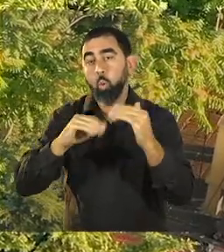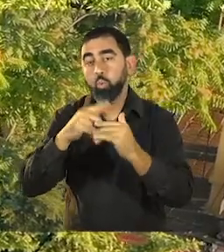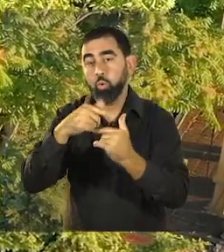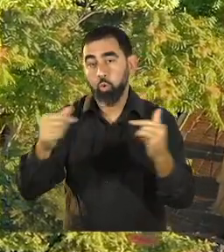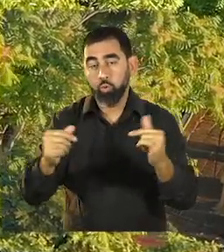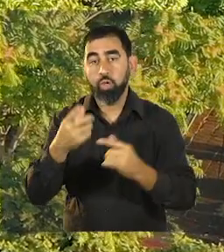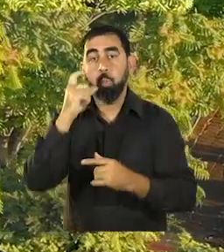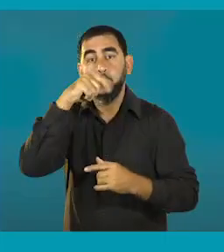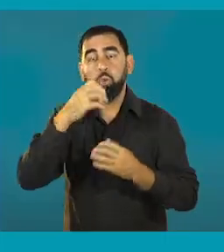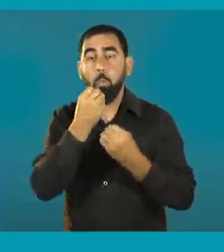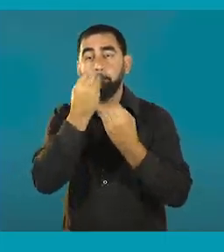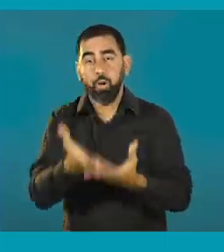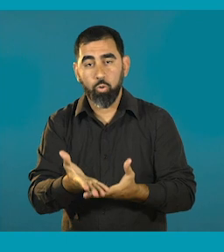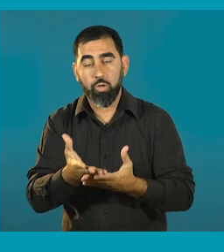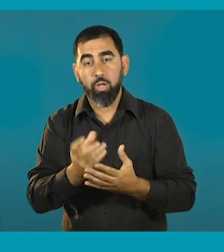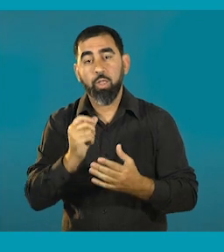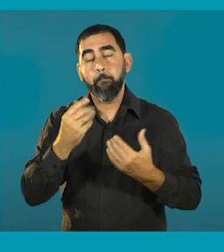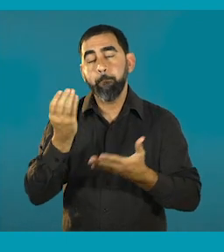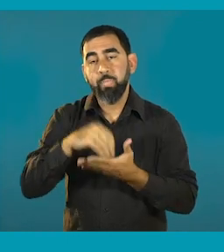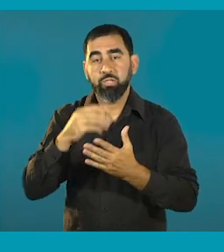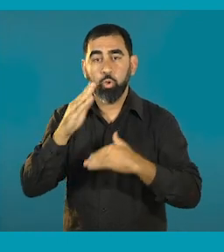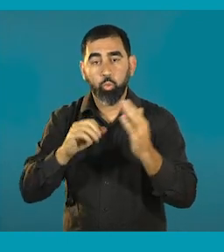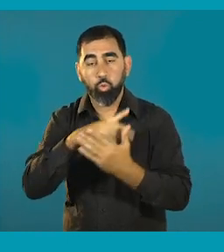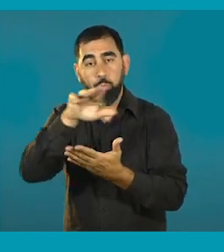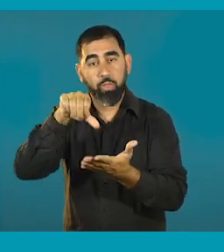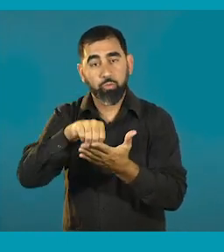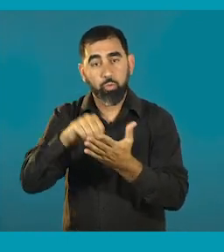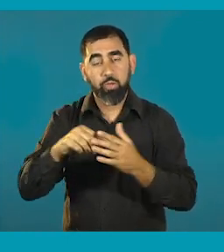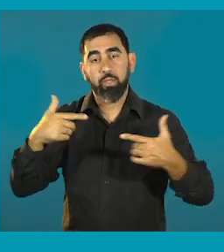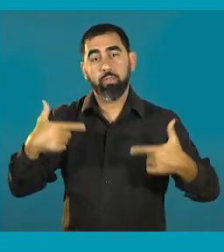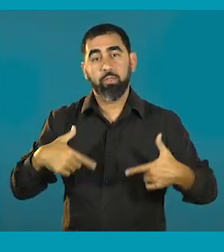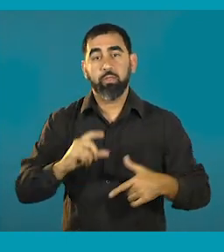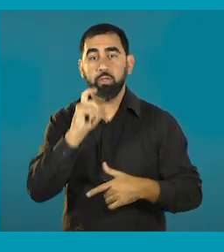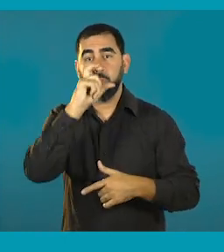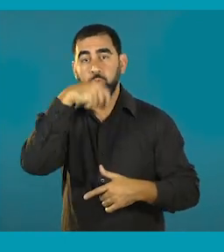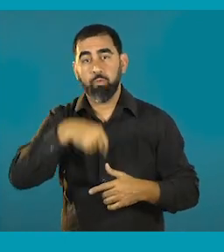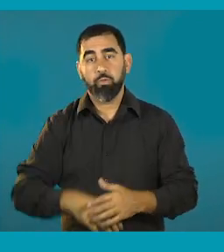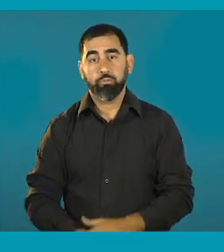obras. Montevideo Mejora. Más obras para tu ciudad. Intendencia de Montevideo.